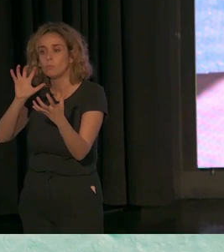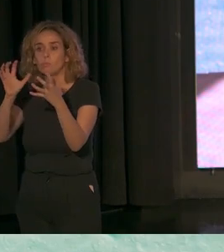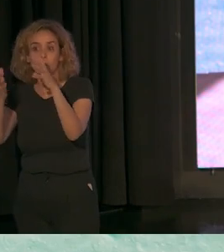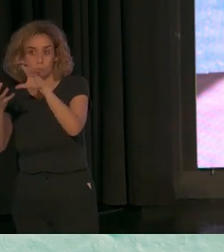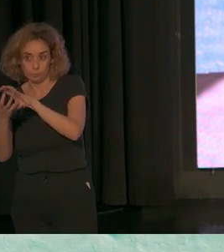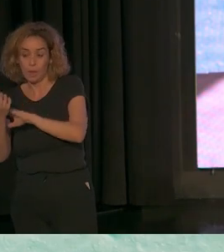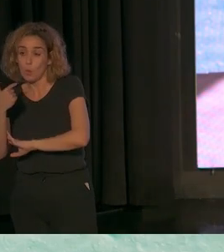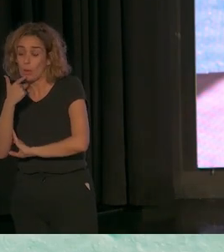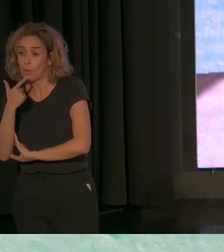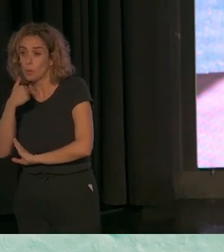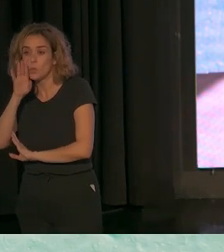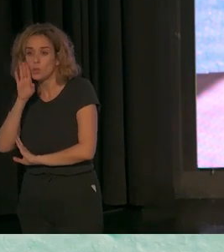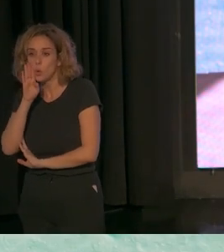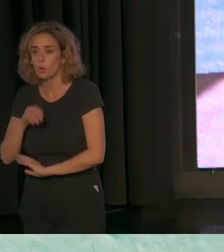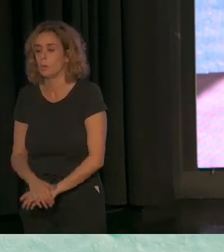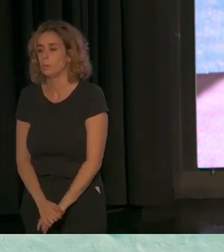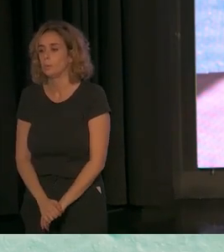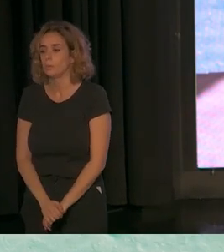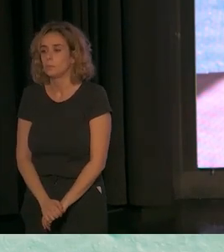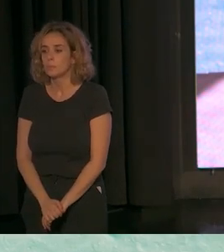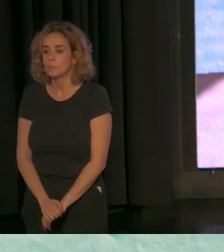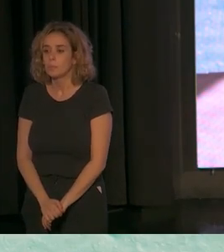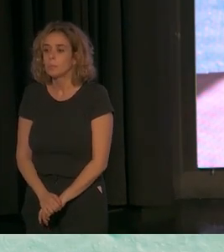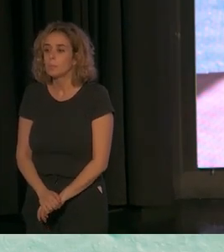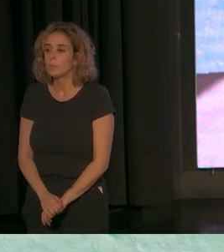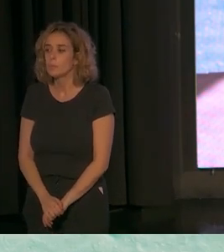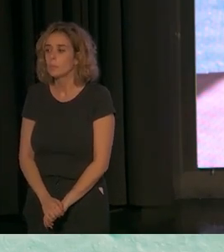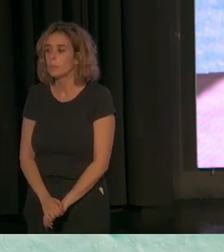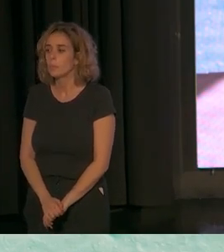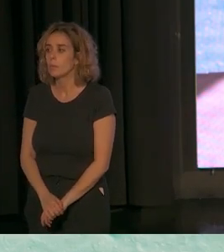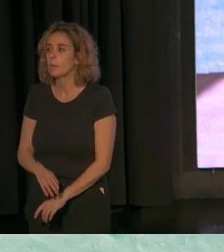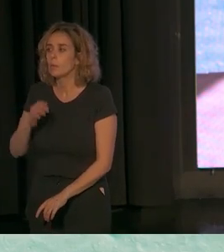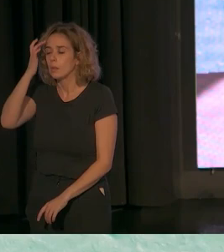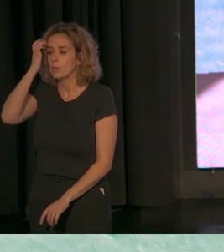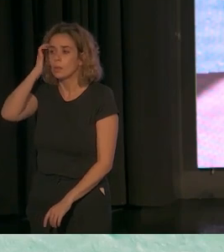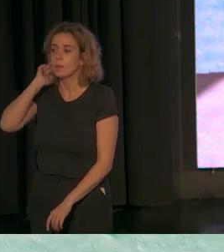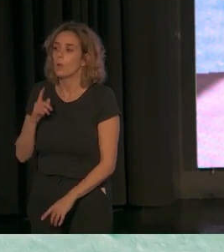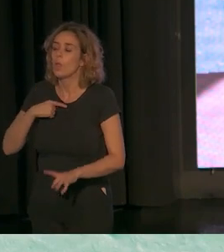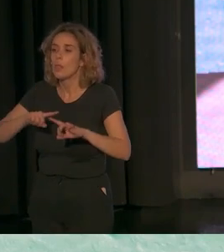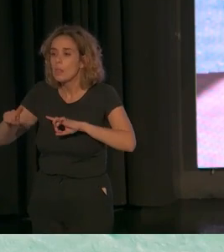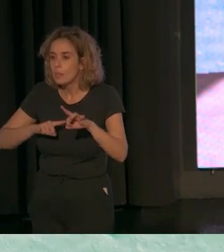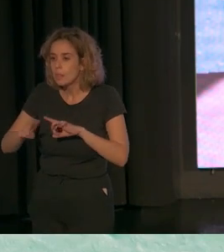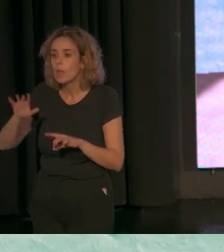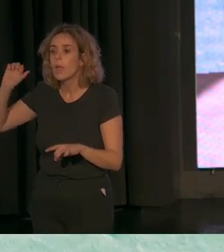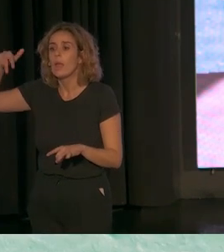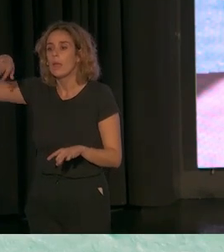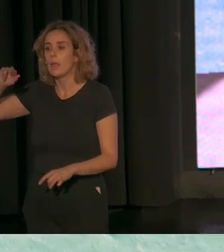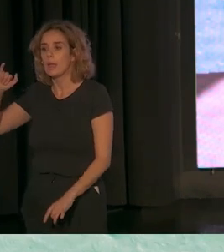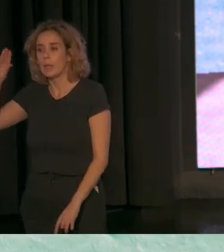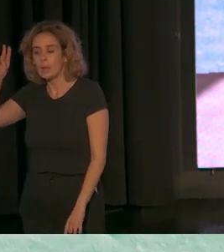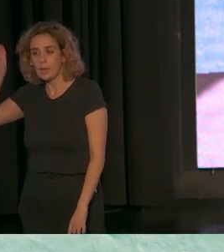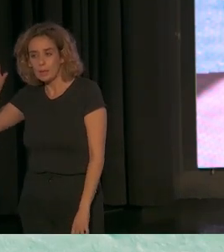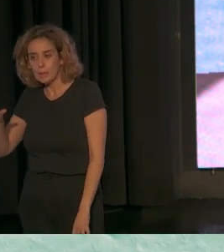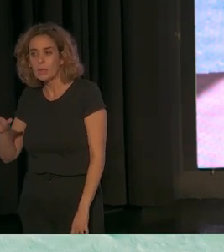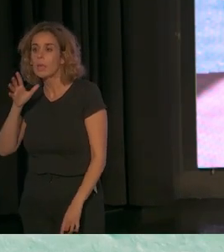me refería. En ese sentido, me gustaría lembrar a Tamarín, ya lo he hecho, pero, sobre todo, a su director, a Enrique Galván, y, por